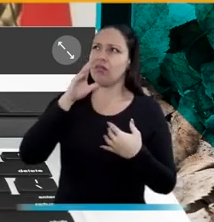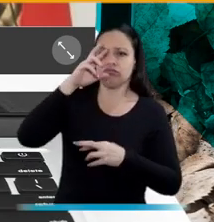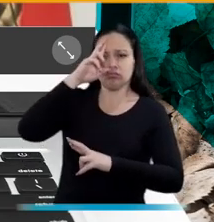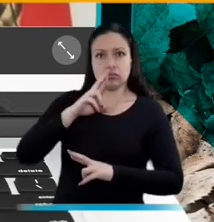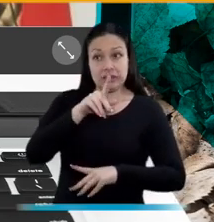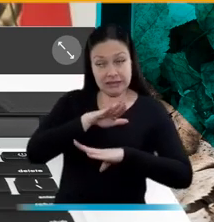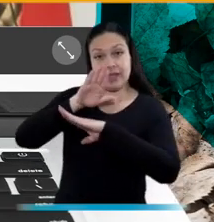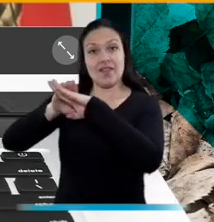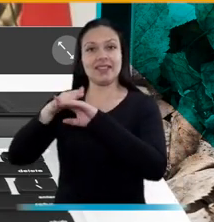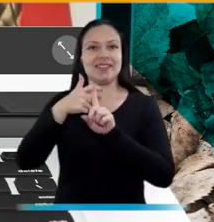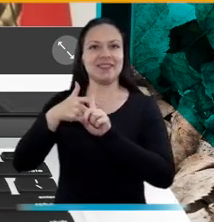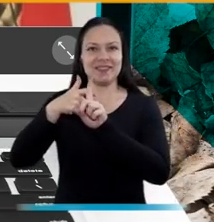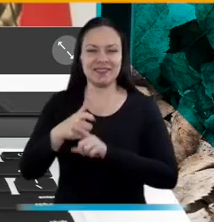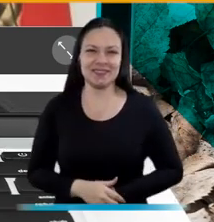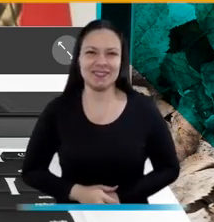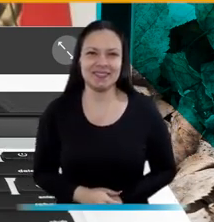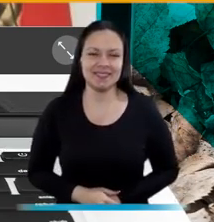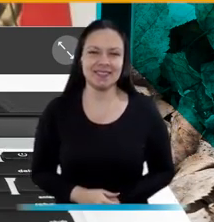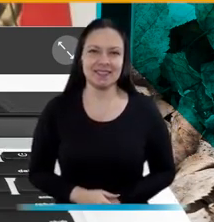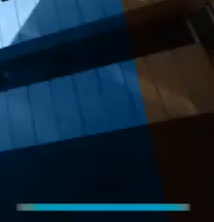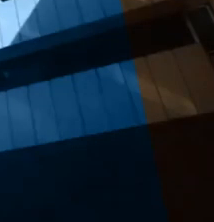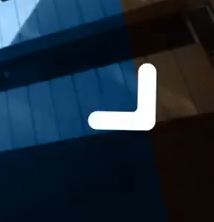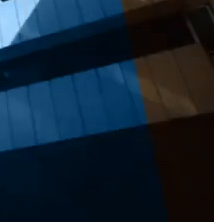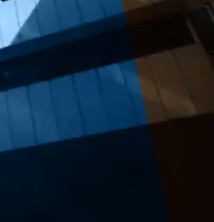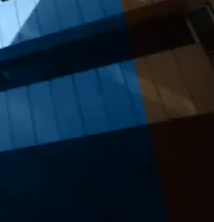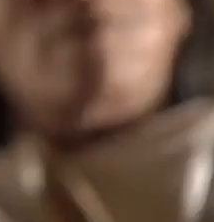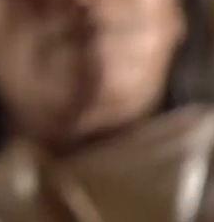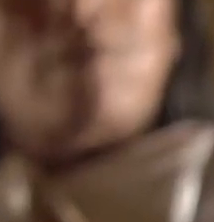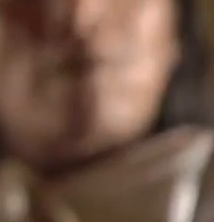en este momento amenace o vulnere sus derechos, acuda a la Procuraduría.